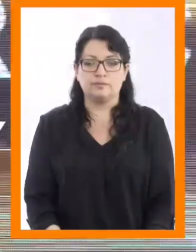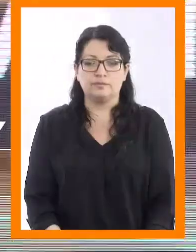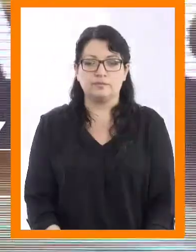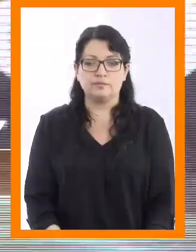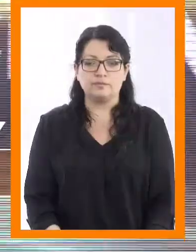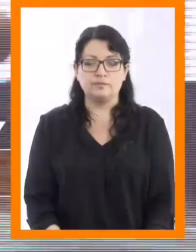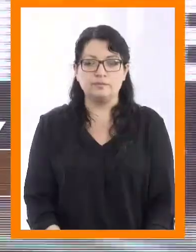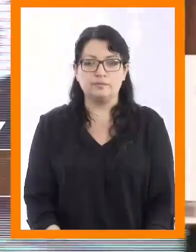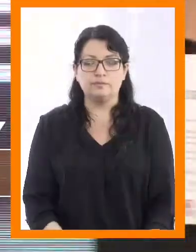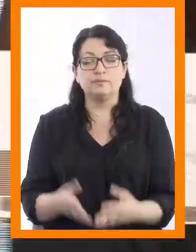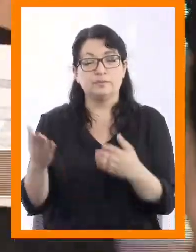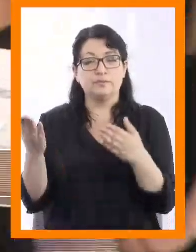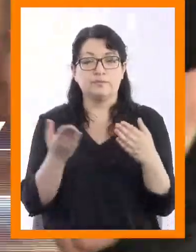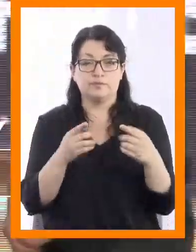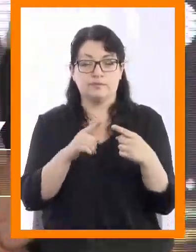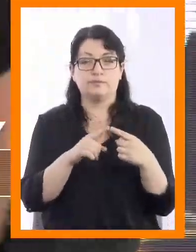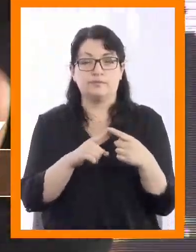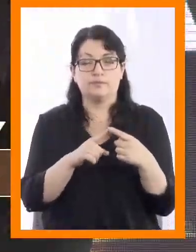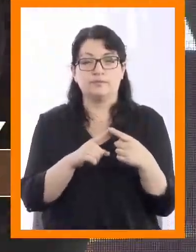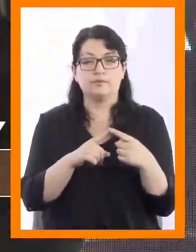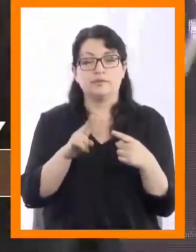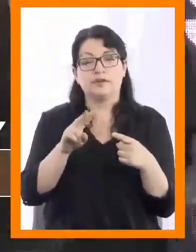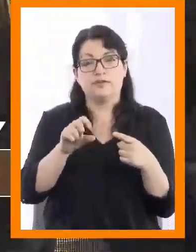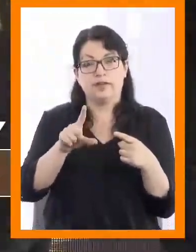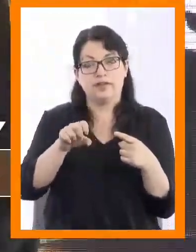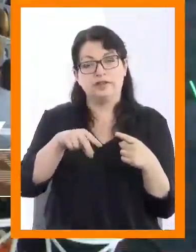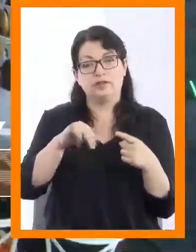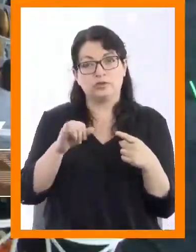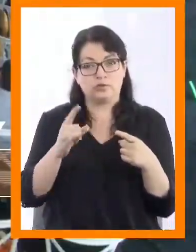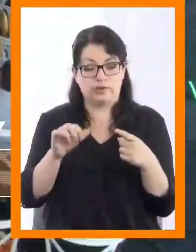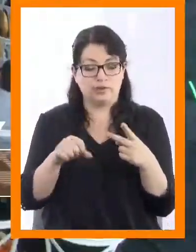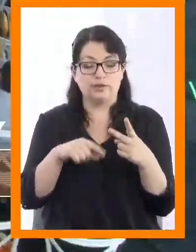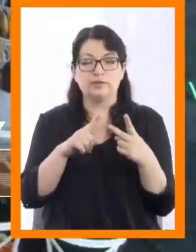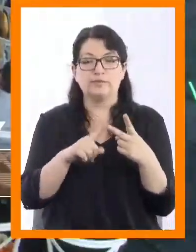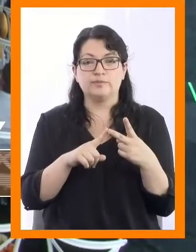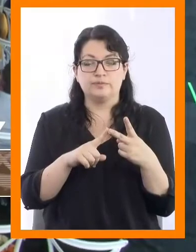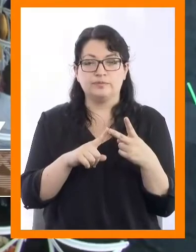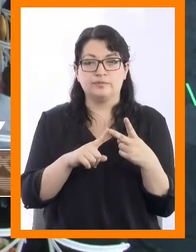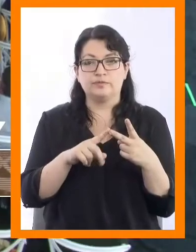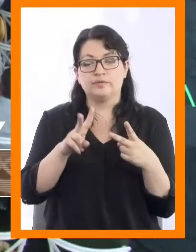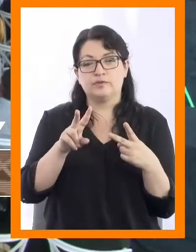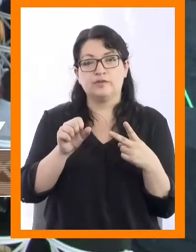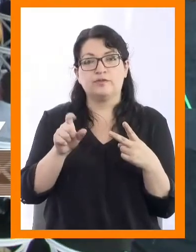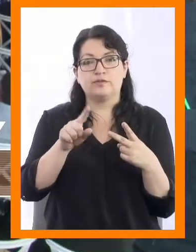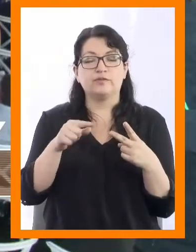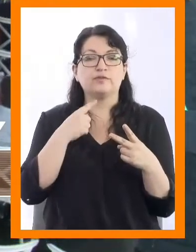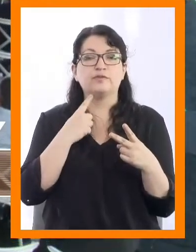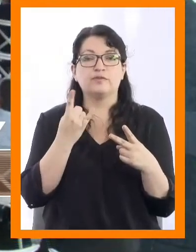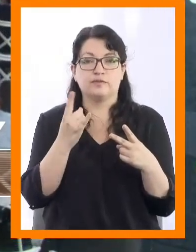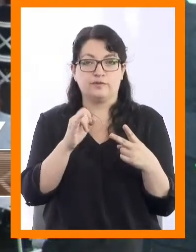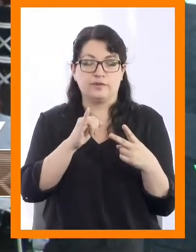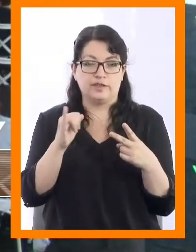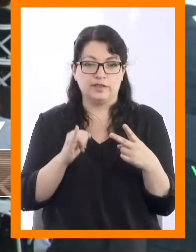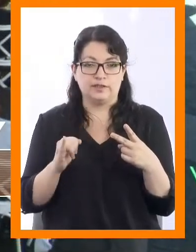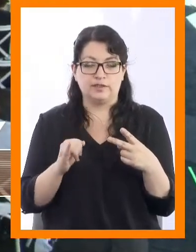Janina Odet Valenzuela Aguirre, Camila Paloma Vázquez Cisterna.